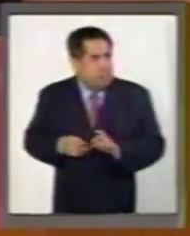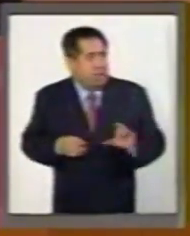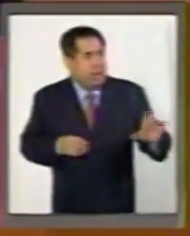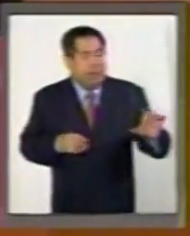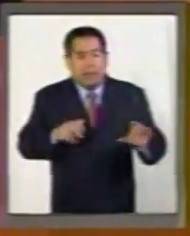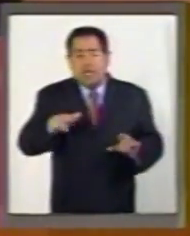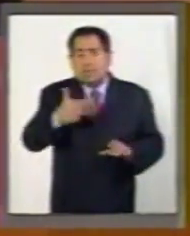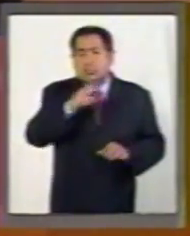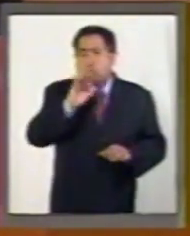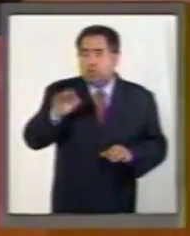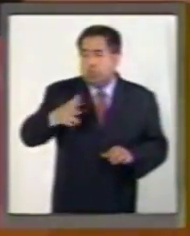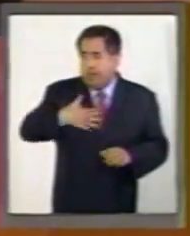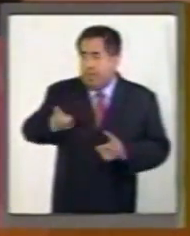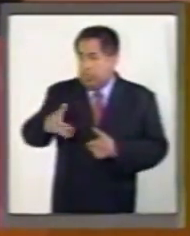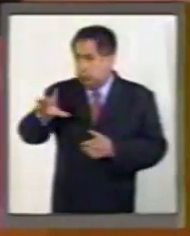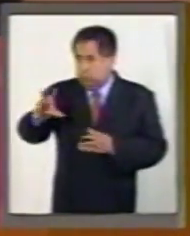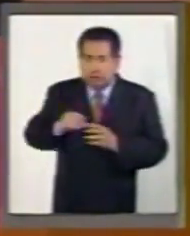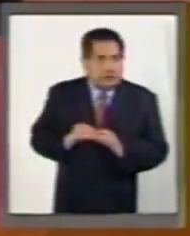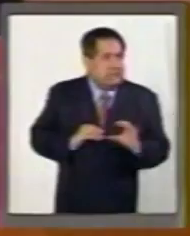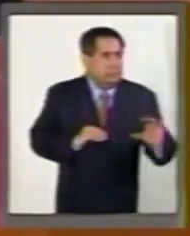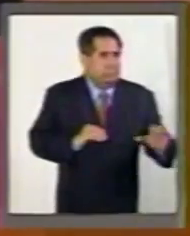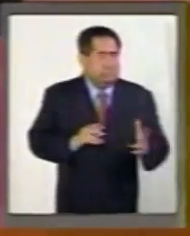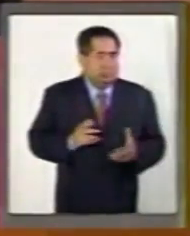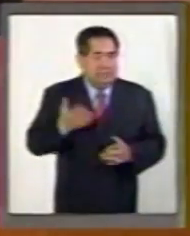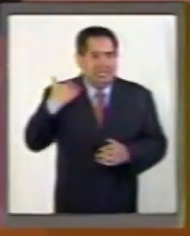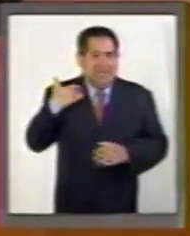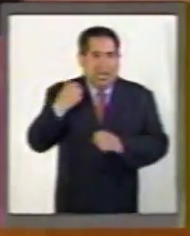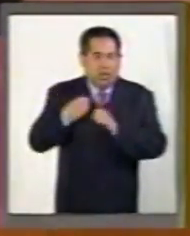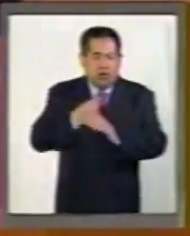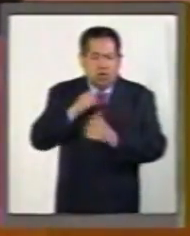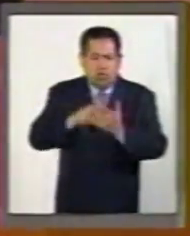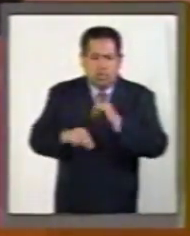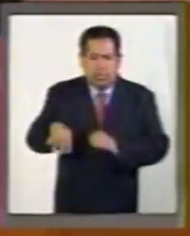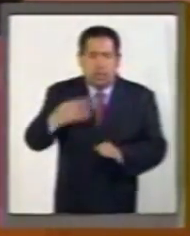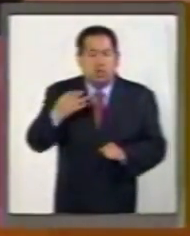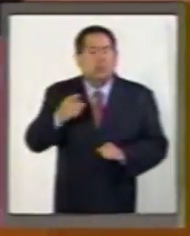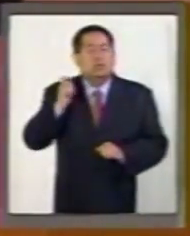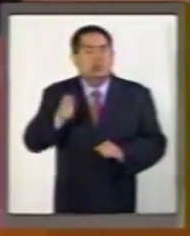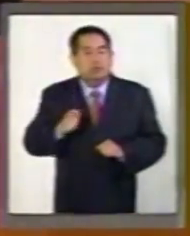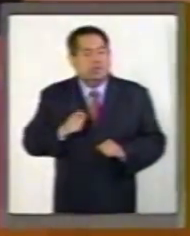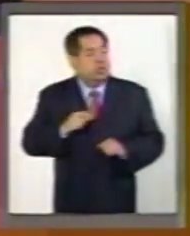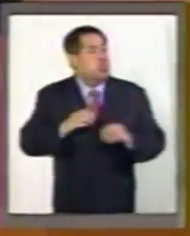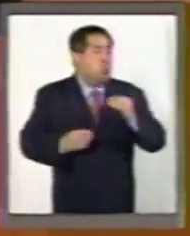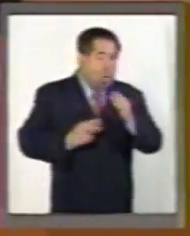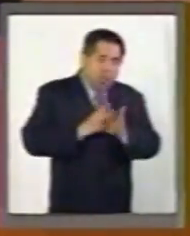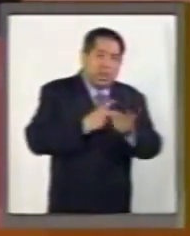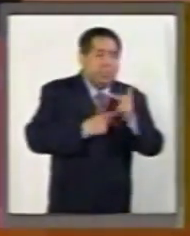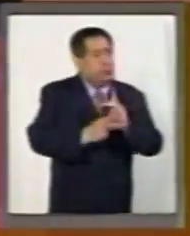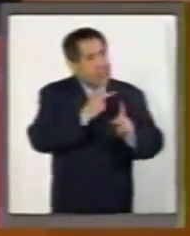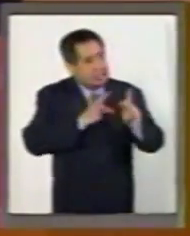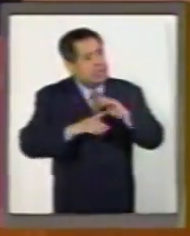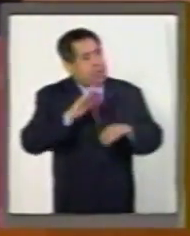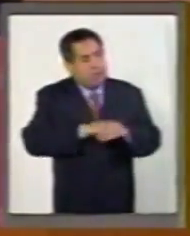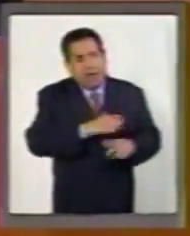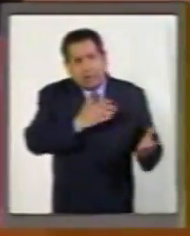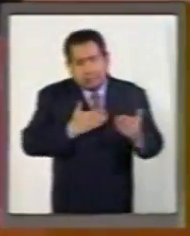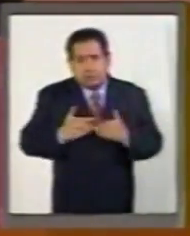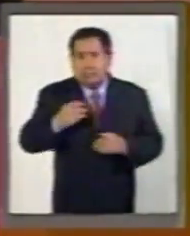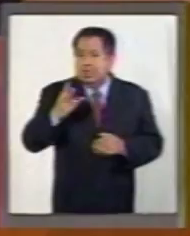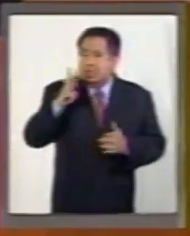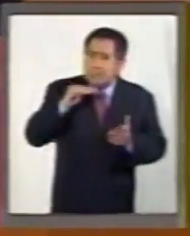del gasto corriente, pero en ese año 2014 contrató nueva deuda por 3